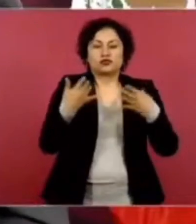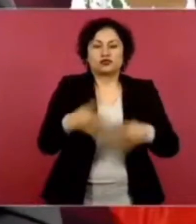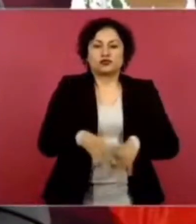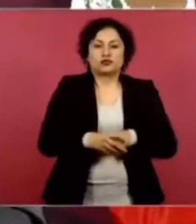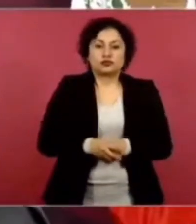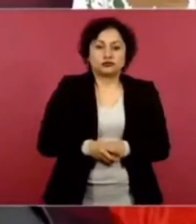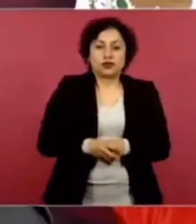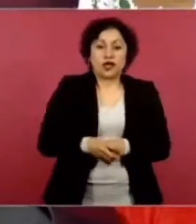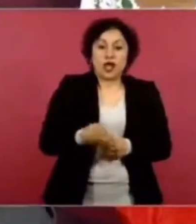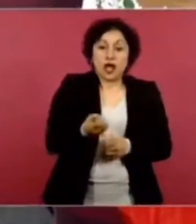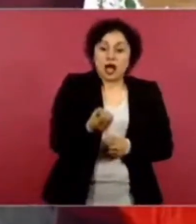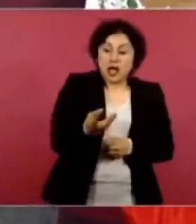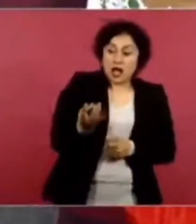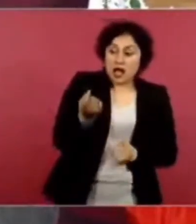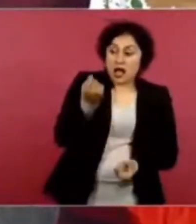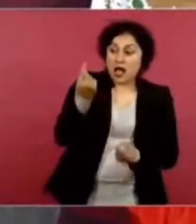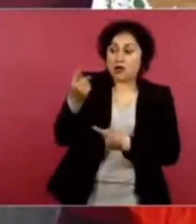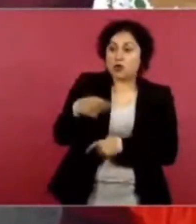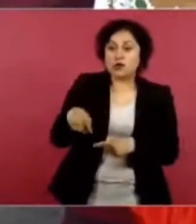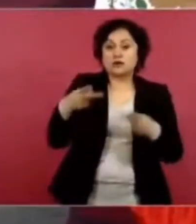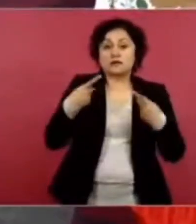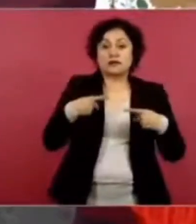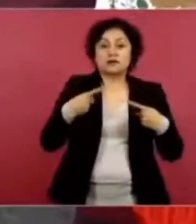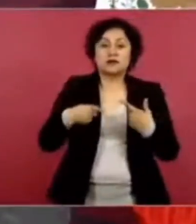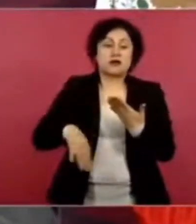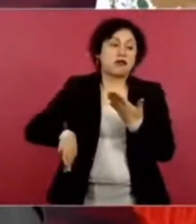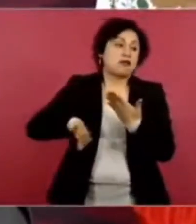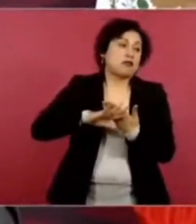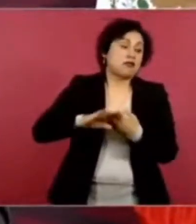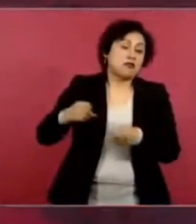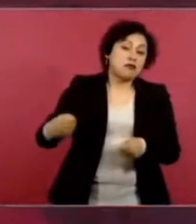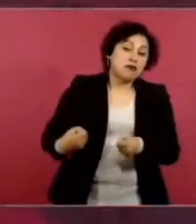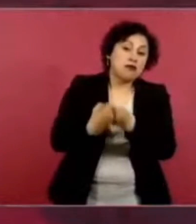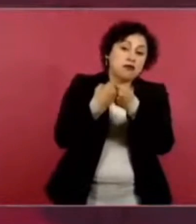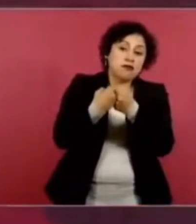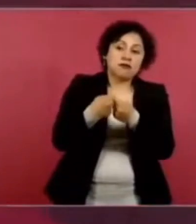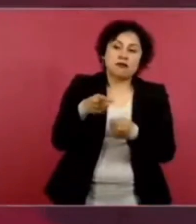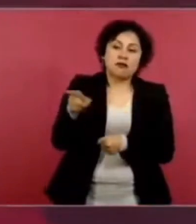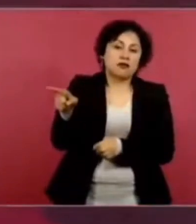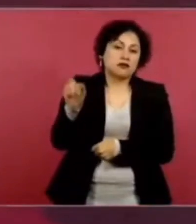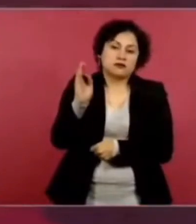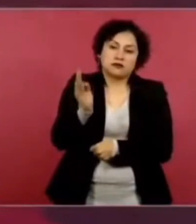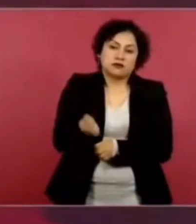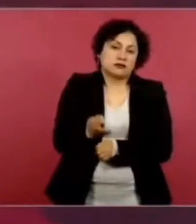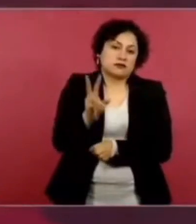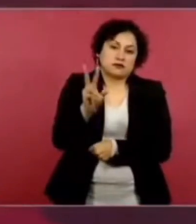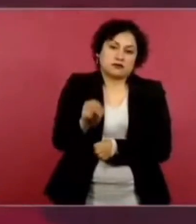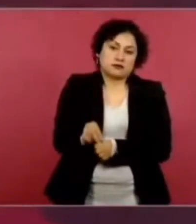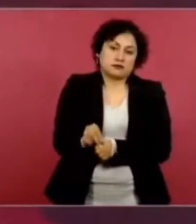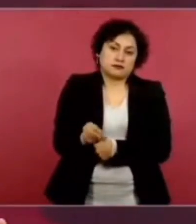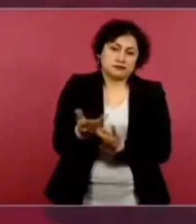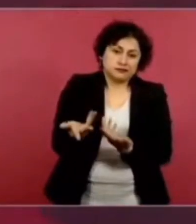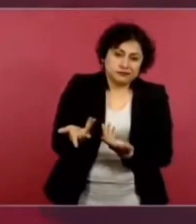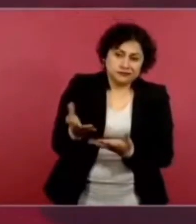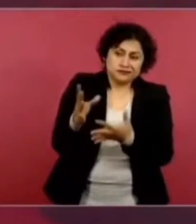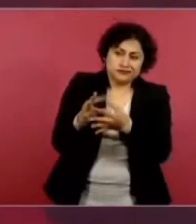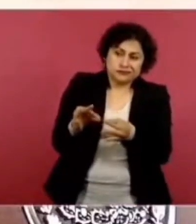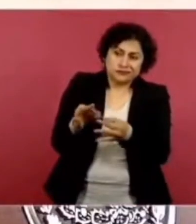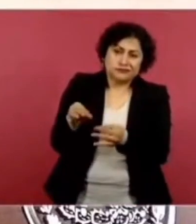adversarios. Sin embargo, se garantiza el derecho